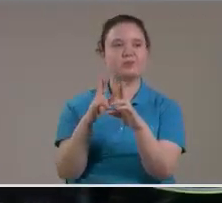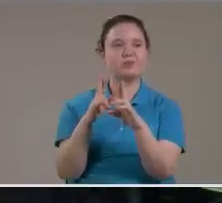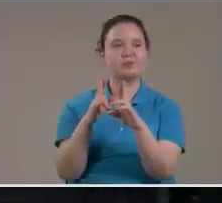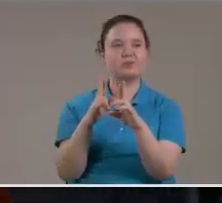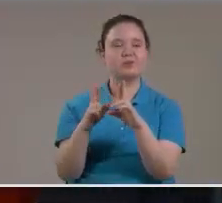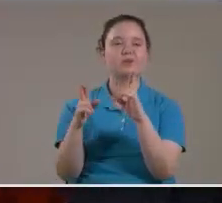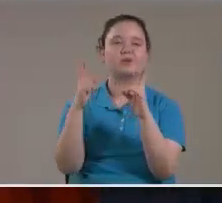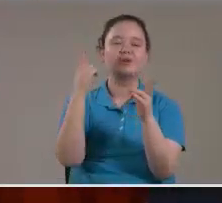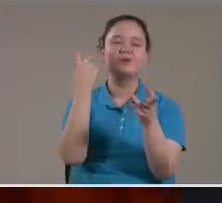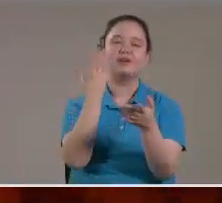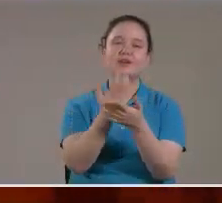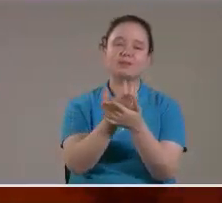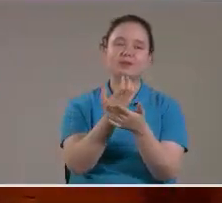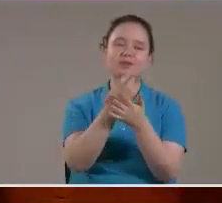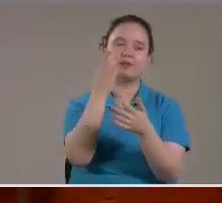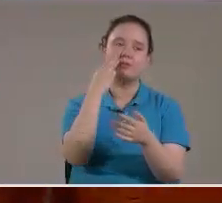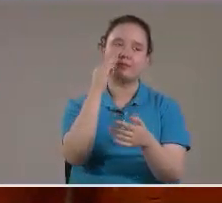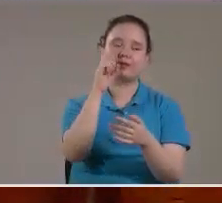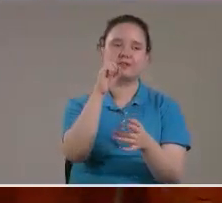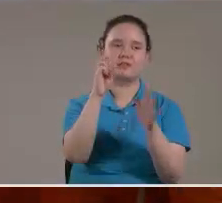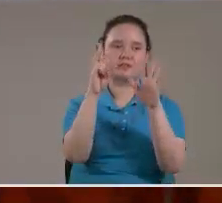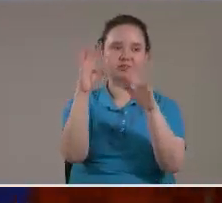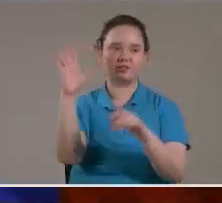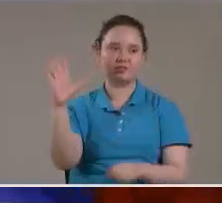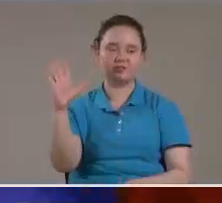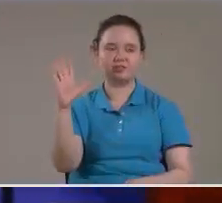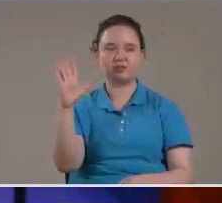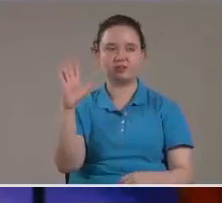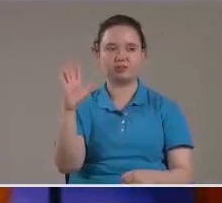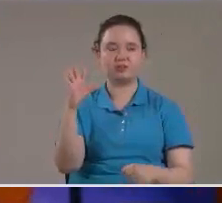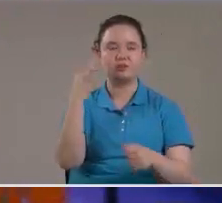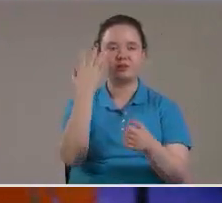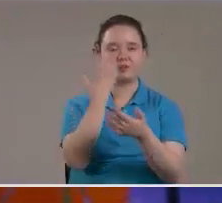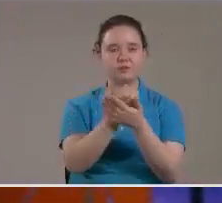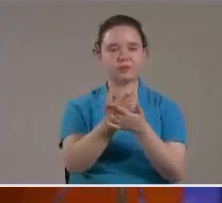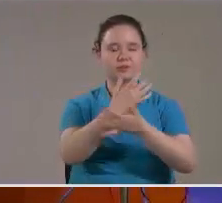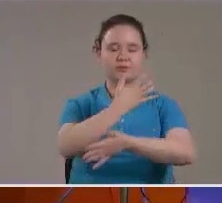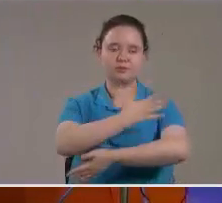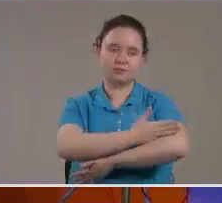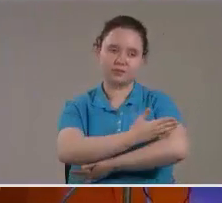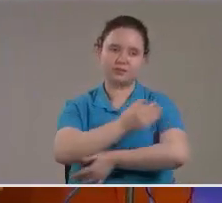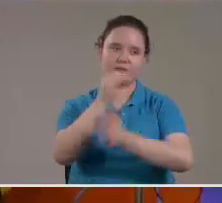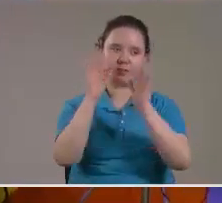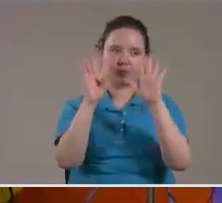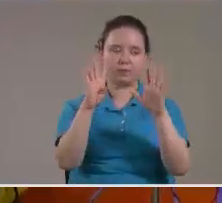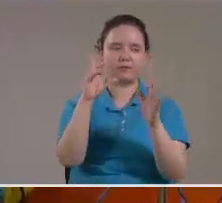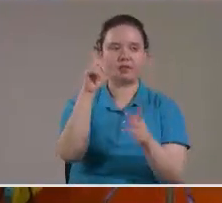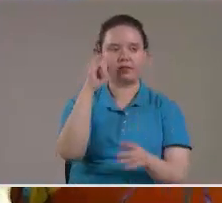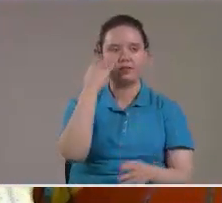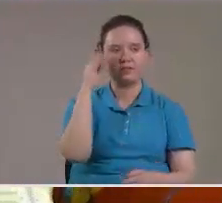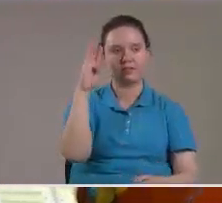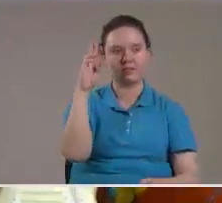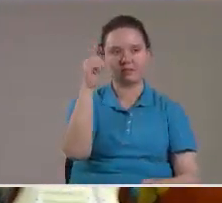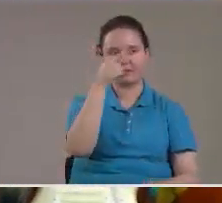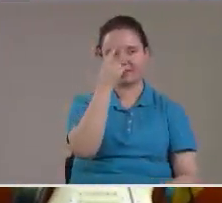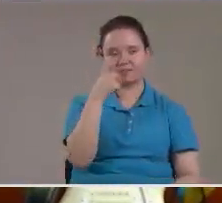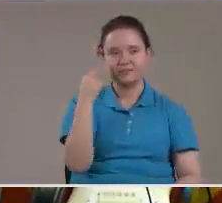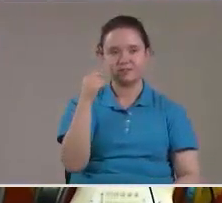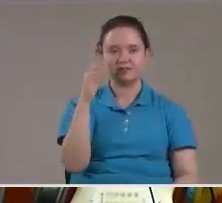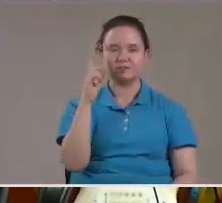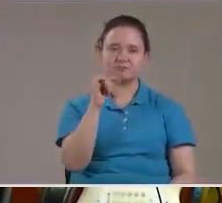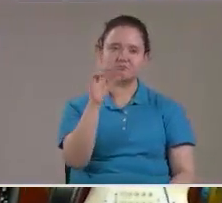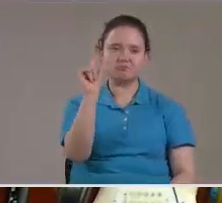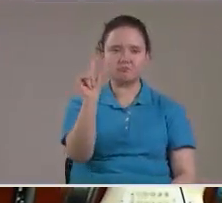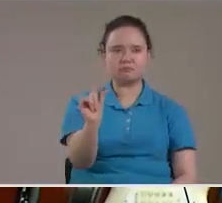El peso de la mamá Era 185 El peso de la bebé Eran 9 libras Aquí hay que